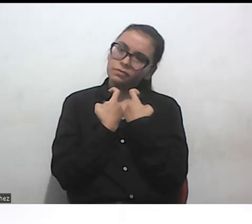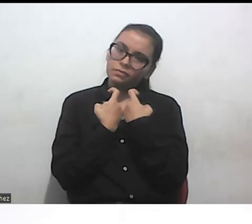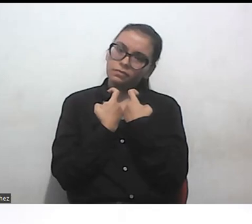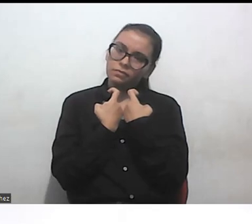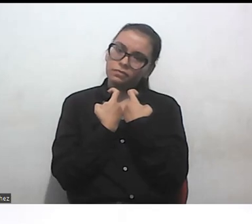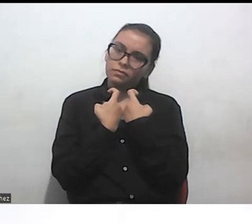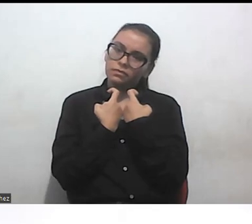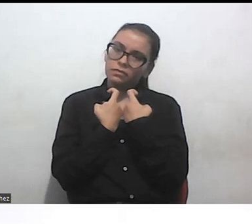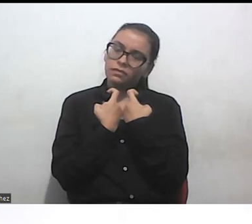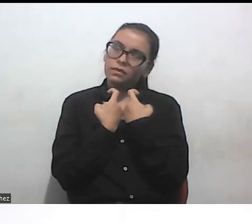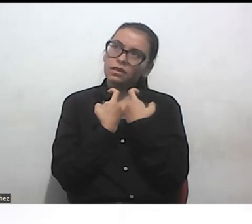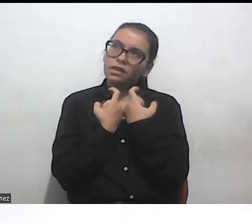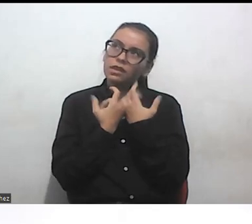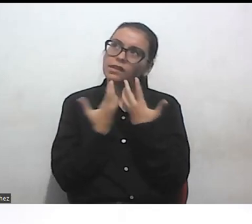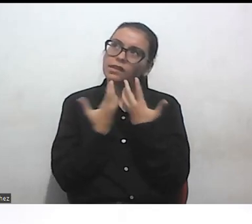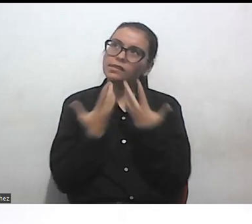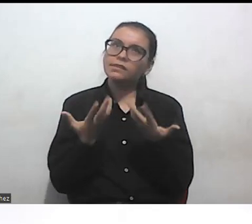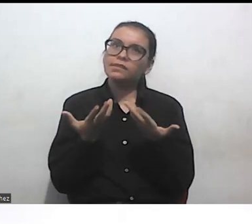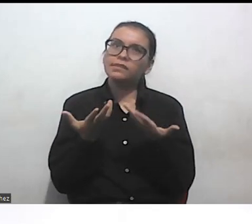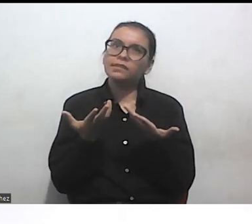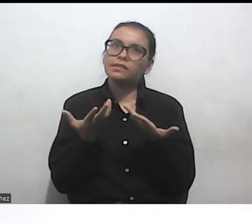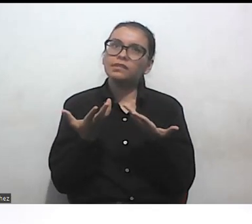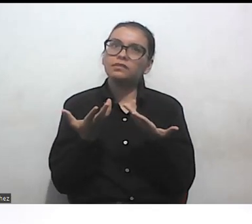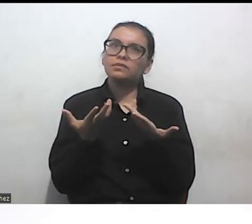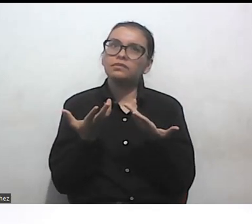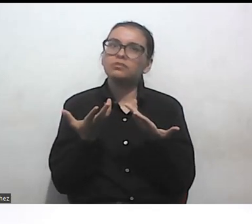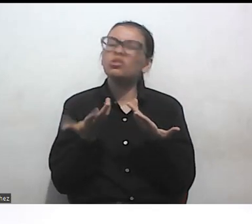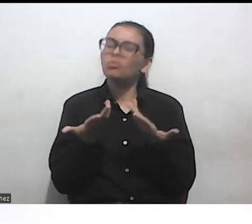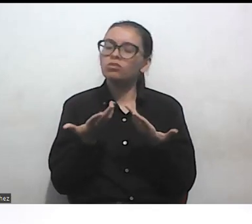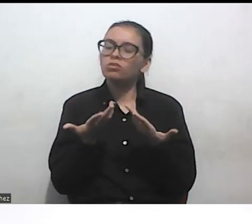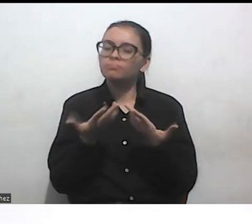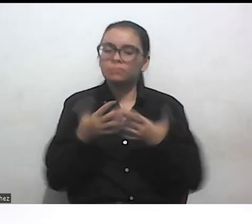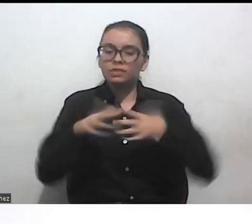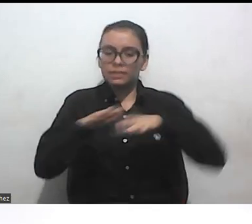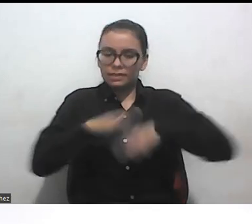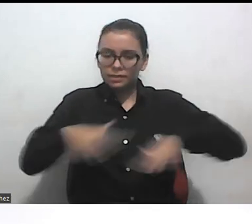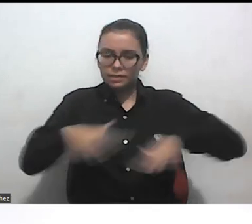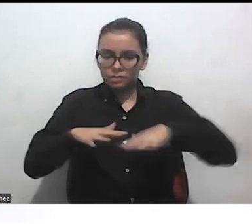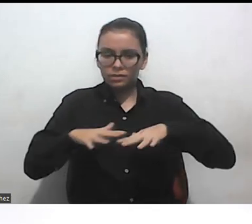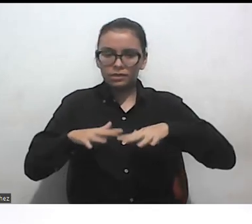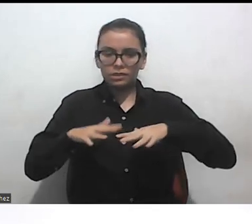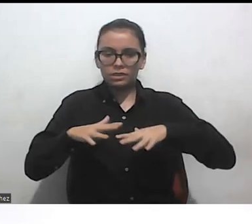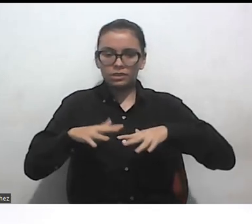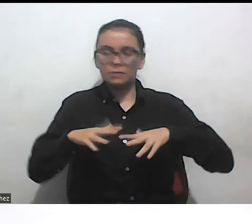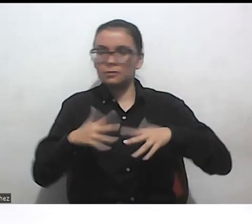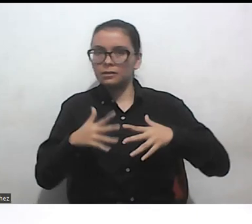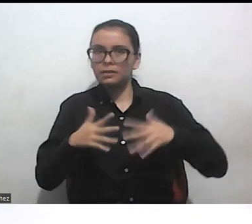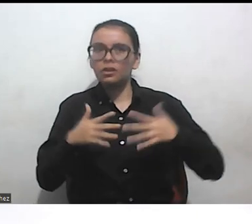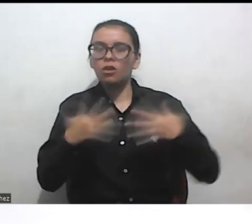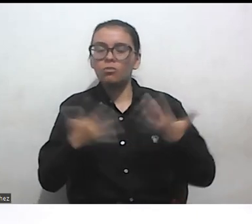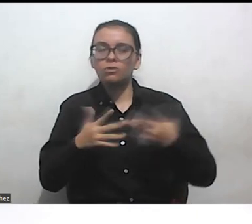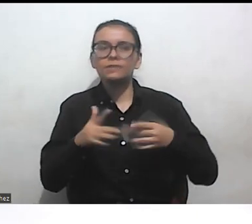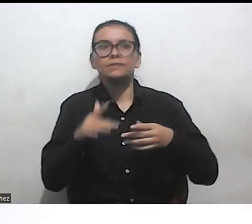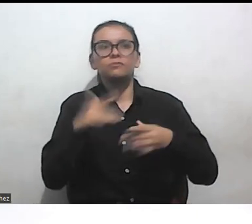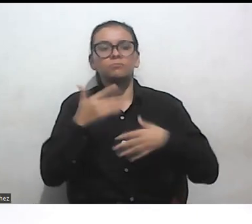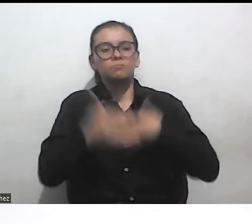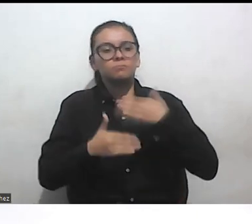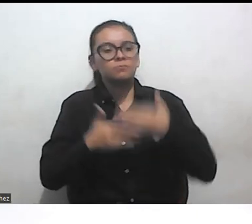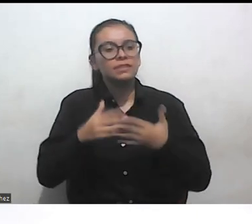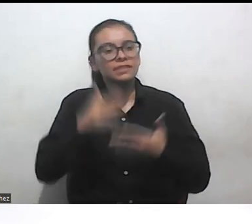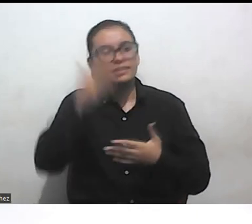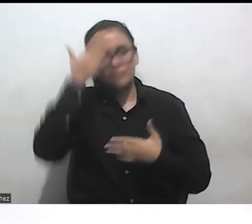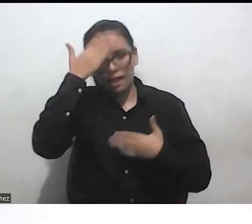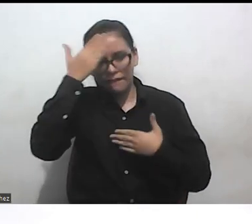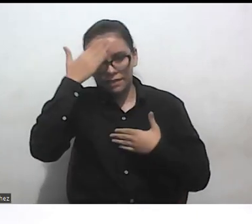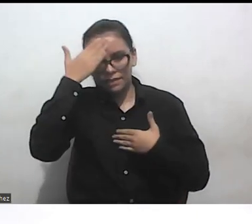¿cómo traemos también en nuestros espacios y en nuestros entornos la pregunta por el capacitismo como sistema de